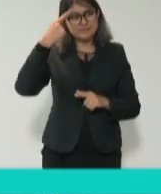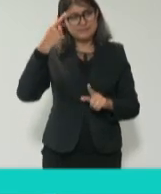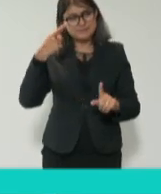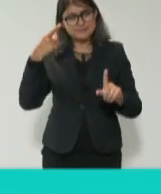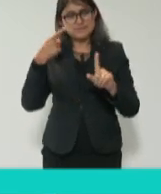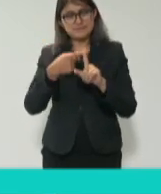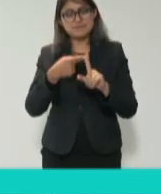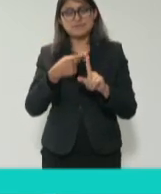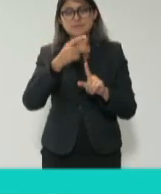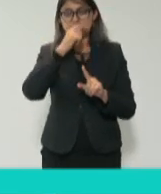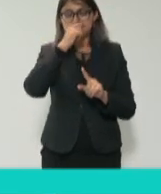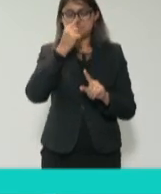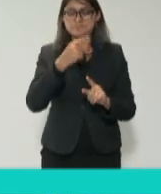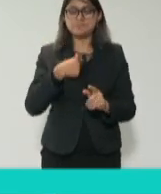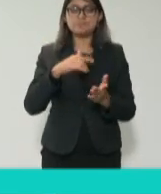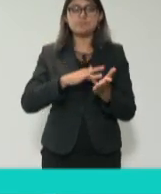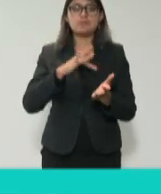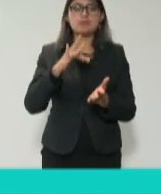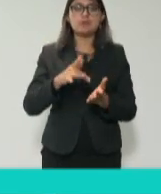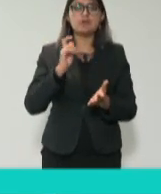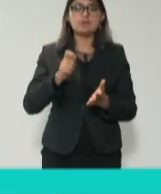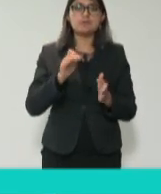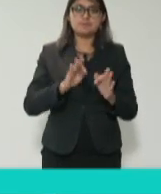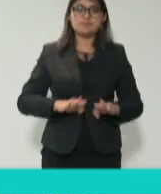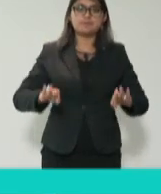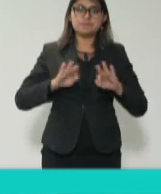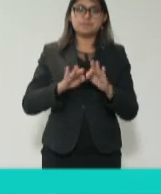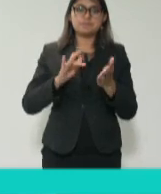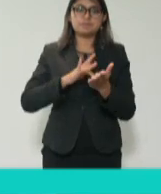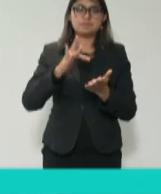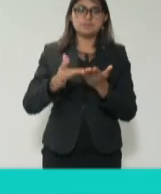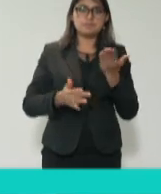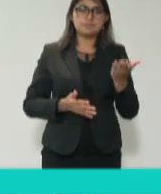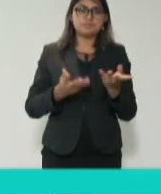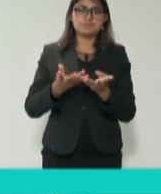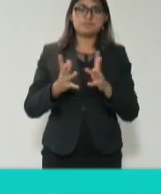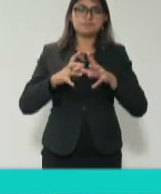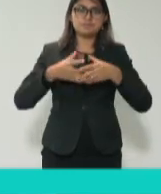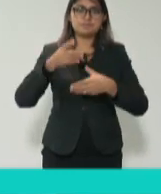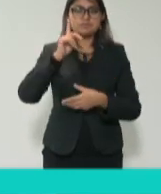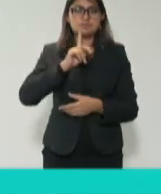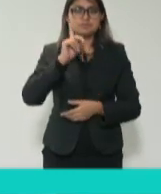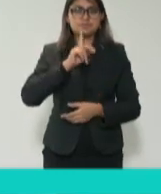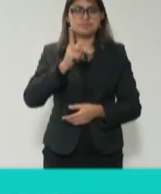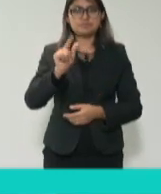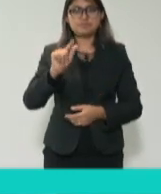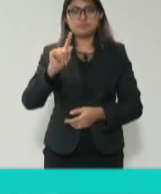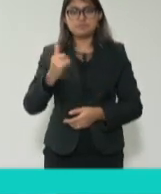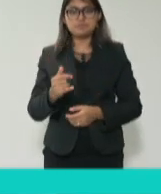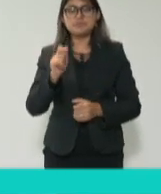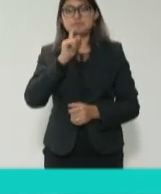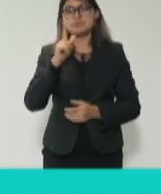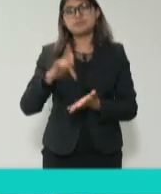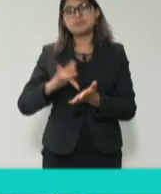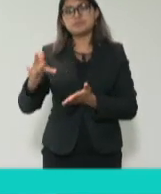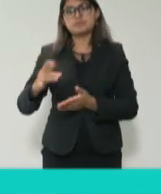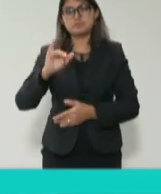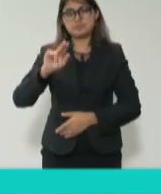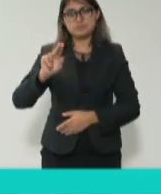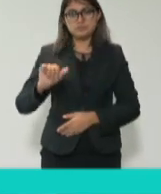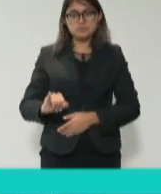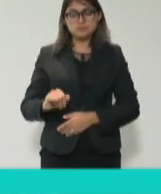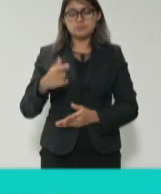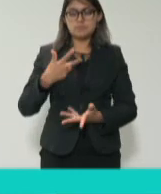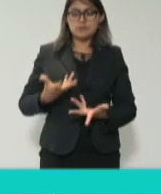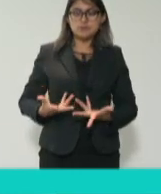en último término, pero en igualdad e importancia a la comisionada Patti y al INAI que nos hayan permitido incorporarnos en este panel, porque de